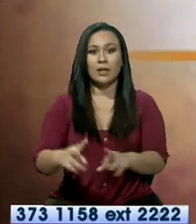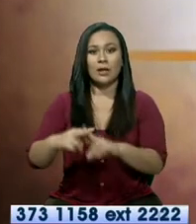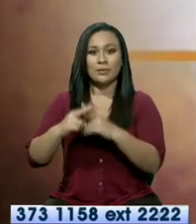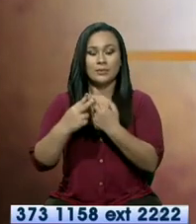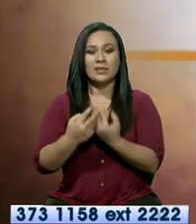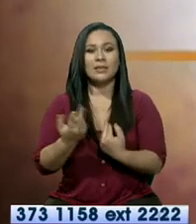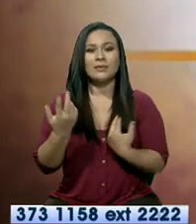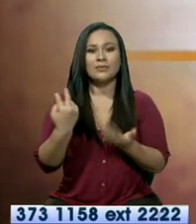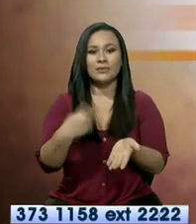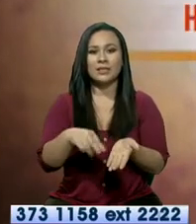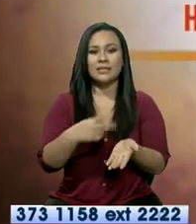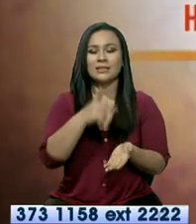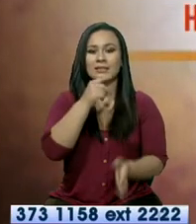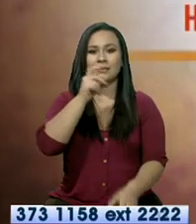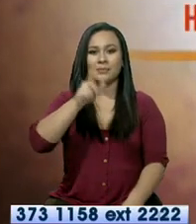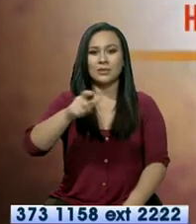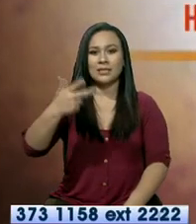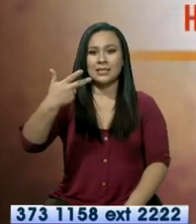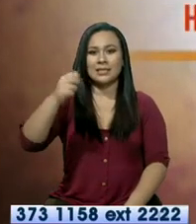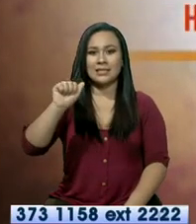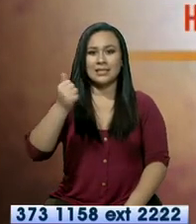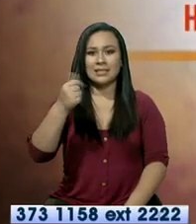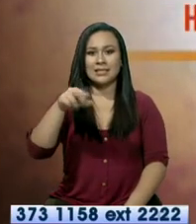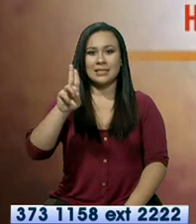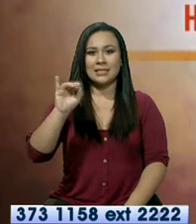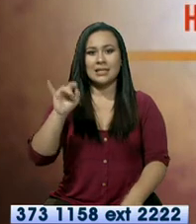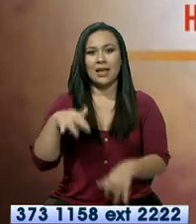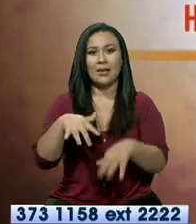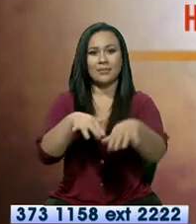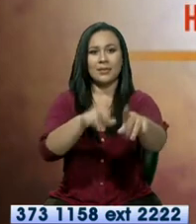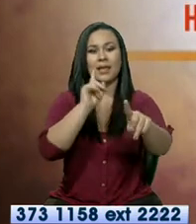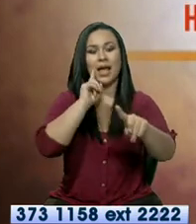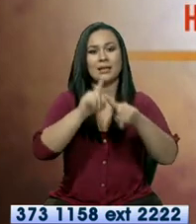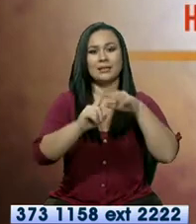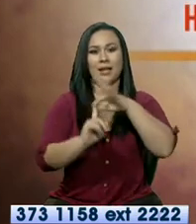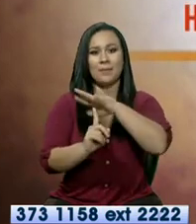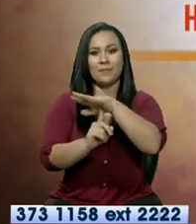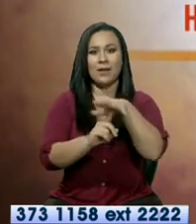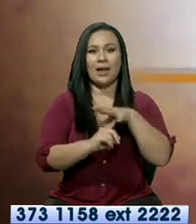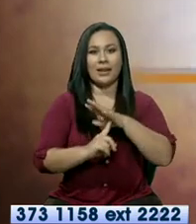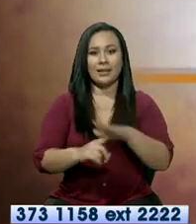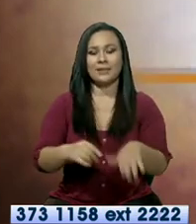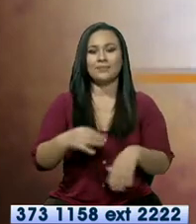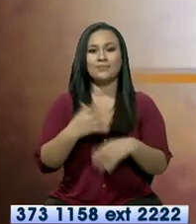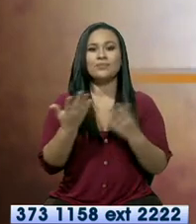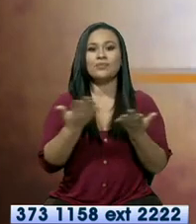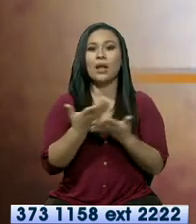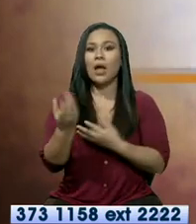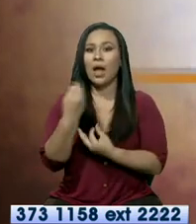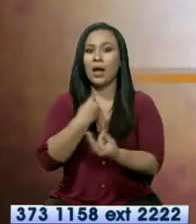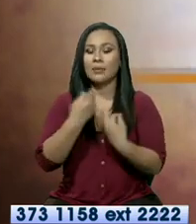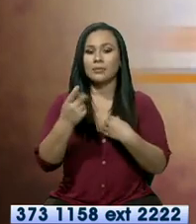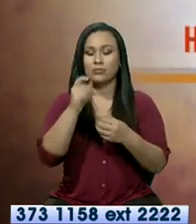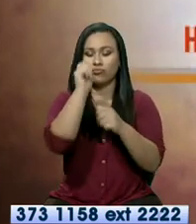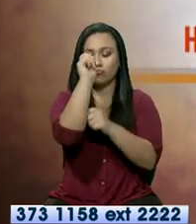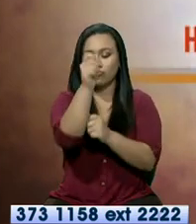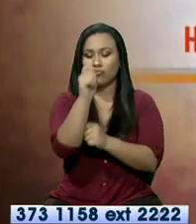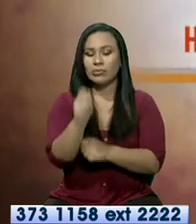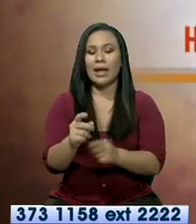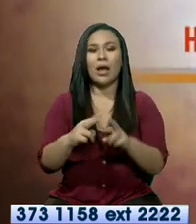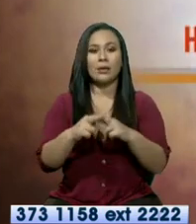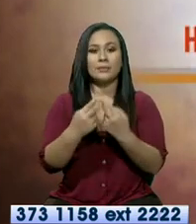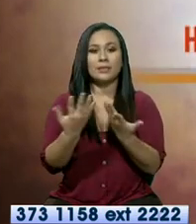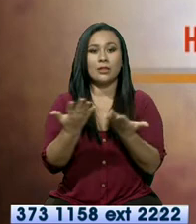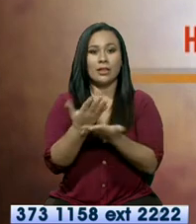el recibimiento de los chasquis y caminata hacia el Parque Nacional Podocarpus. Luego se realizará el ritual de inicio en la